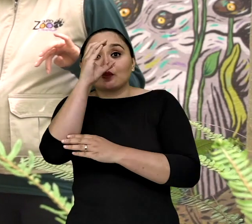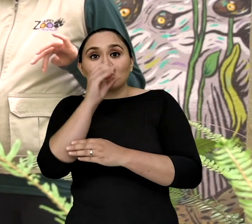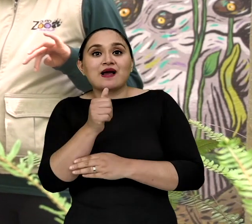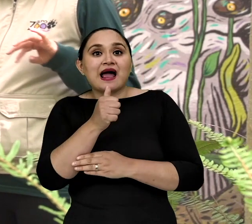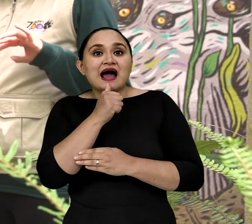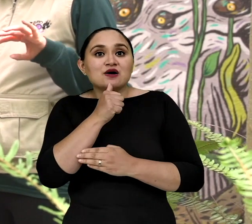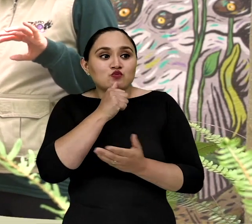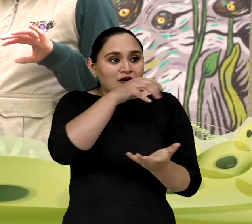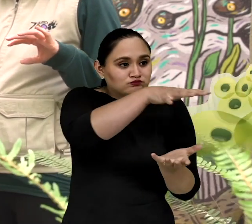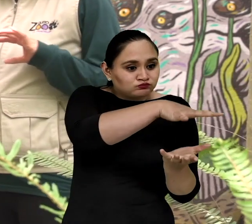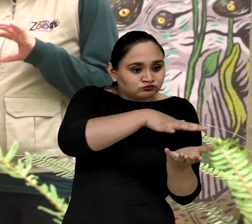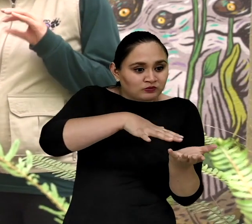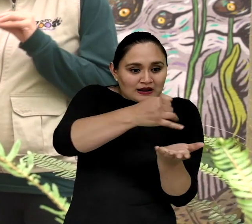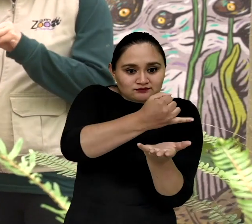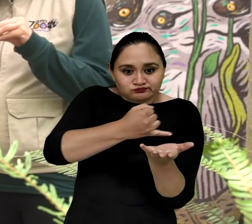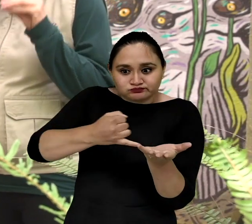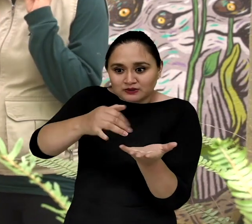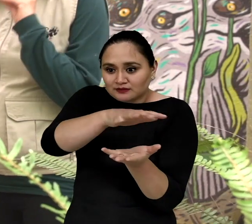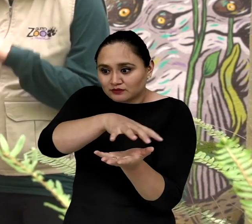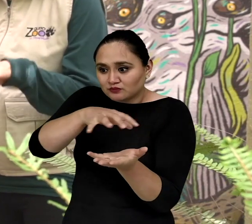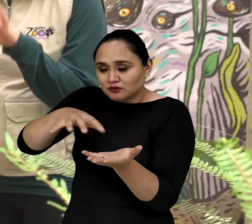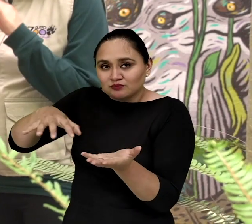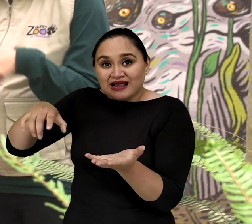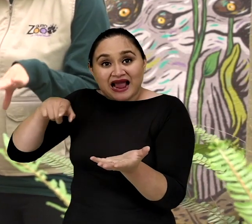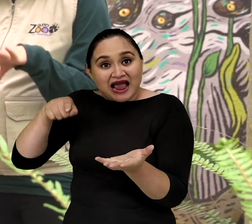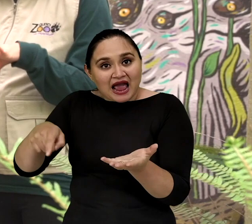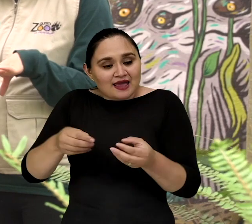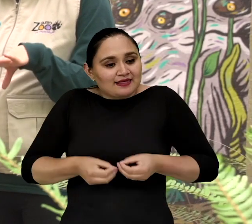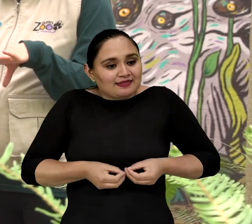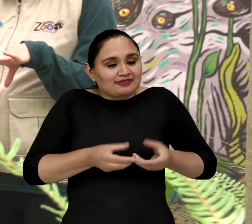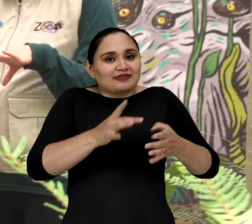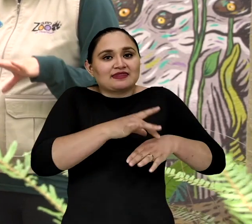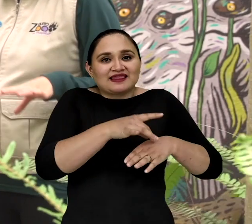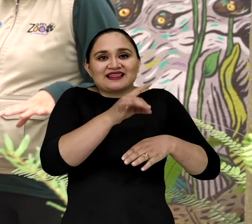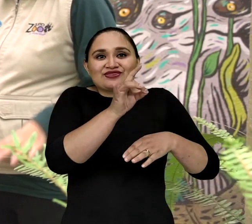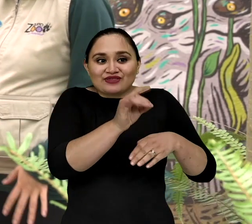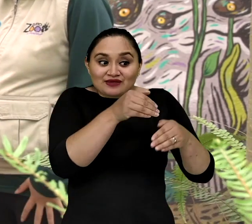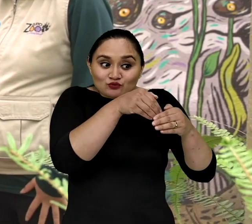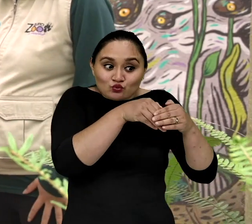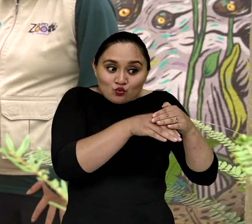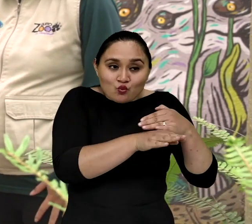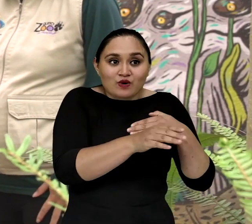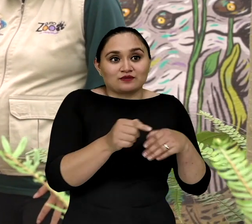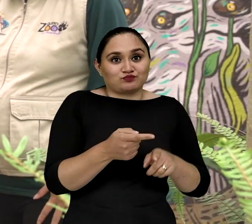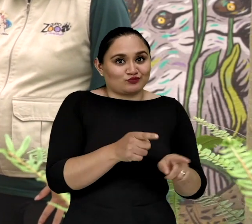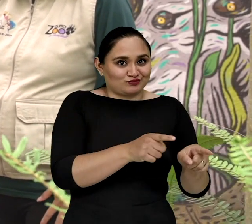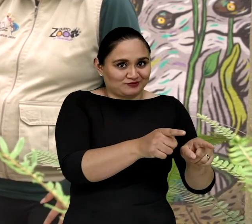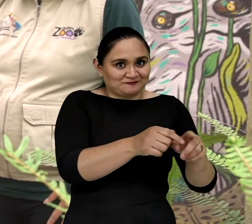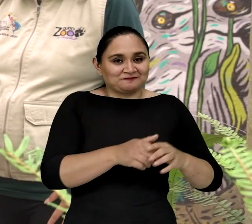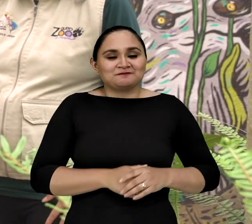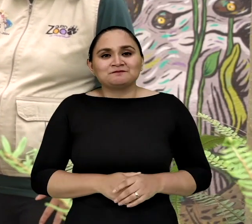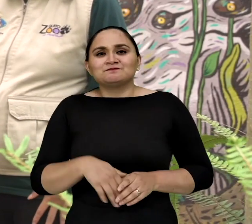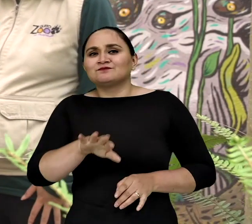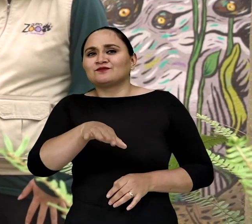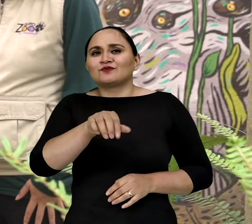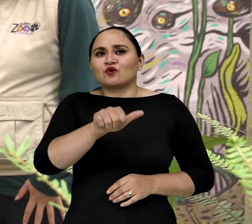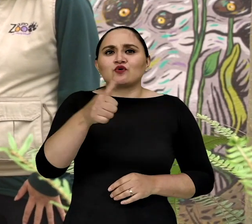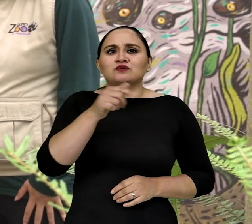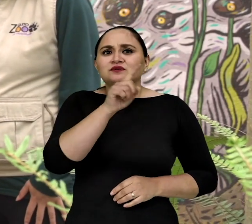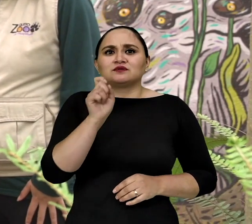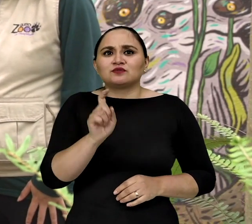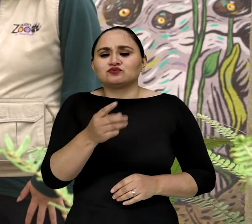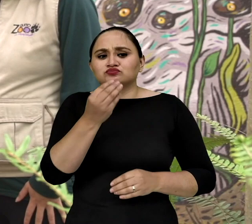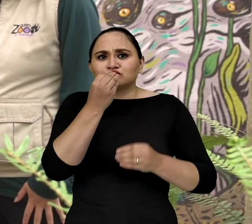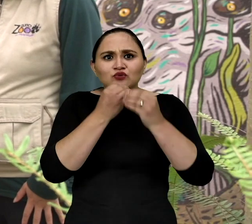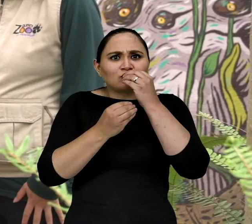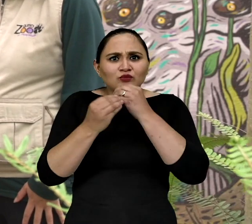charco muy cercano Y deposita ahí los Ouillis Ouillis ¡Ah! Y eso me lleva a otra pregunta Y cuando estén en ese